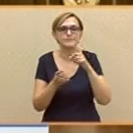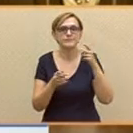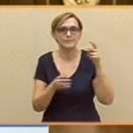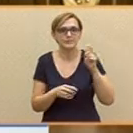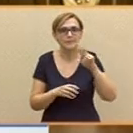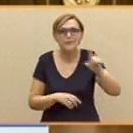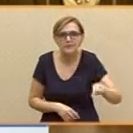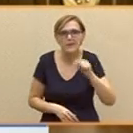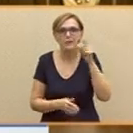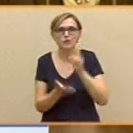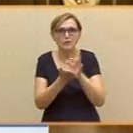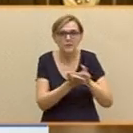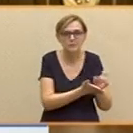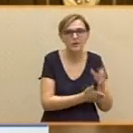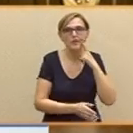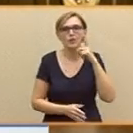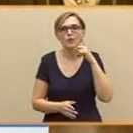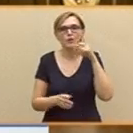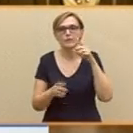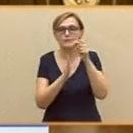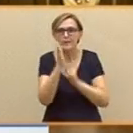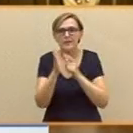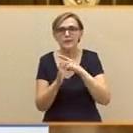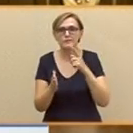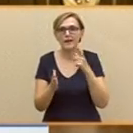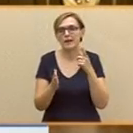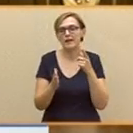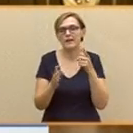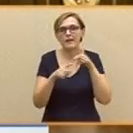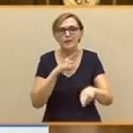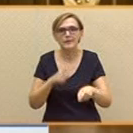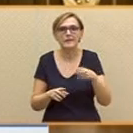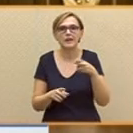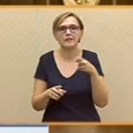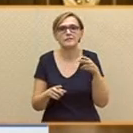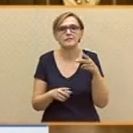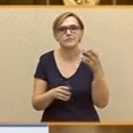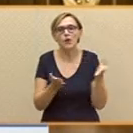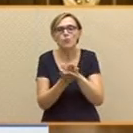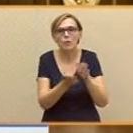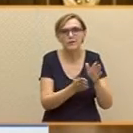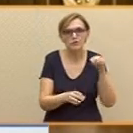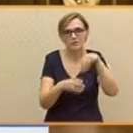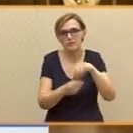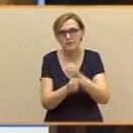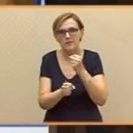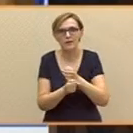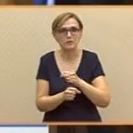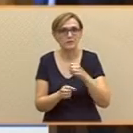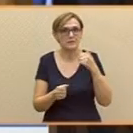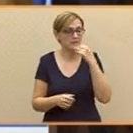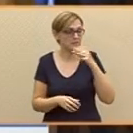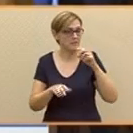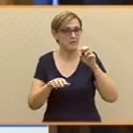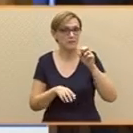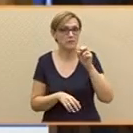recogen medidas para evitar las muertes en el tajo. Llevamos casi 500 trabajadores muertos en los últimos 12 meses. En su